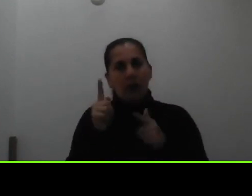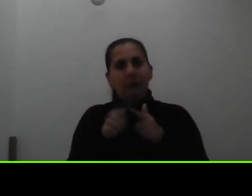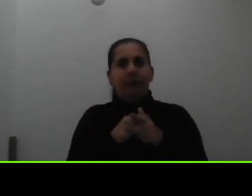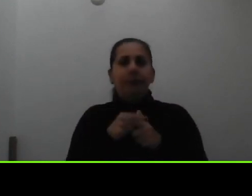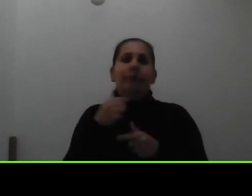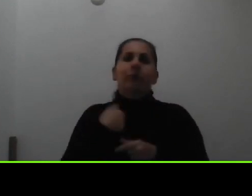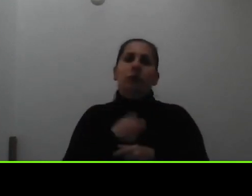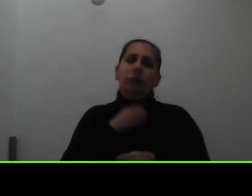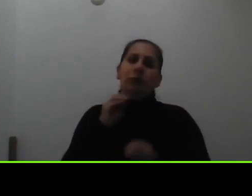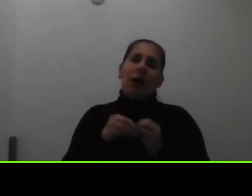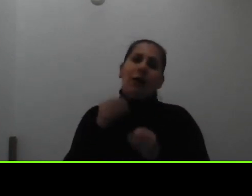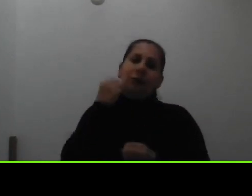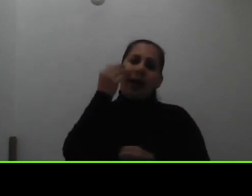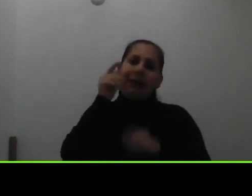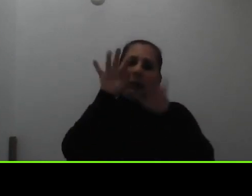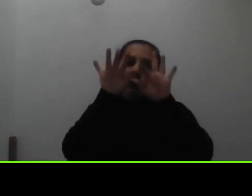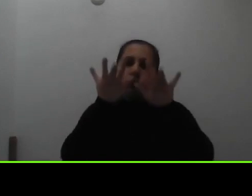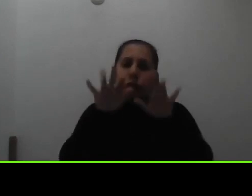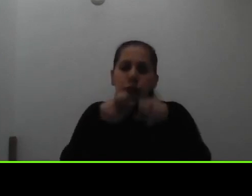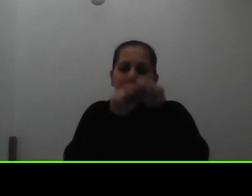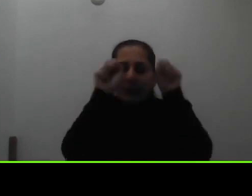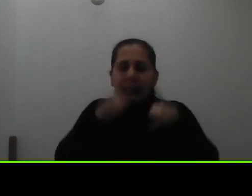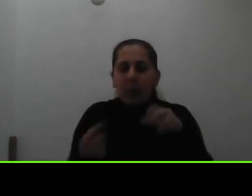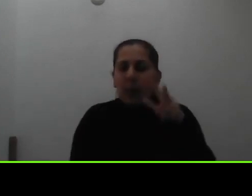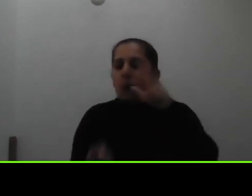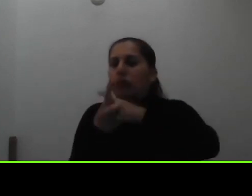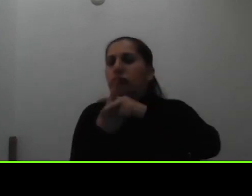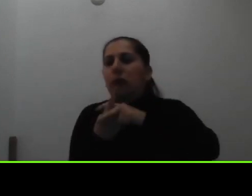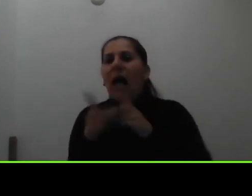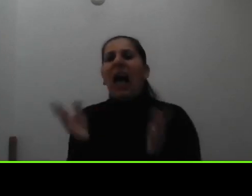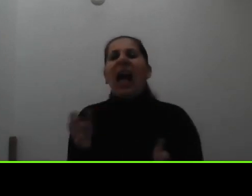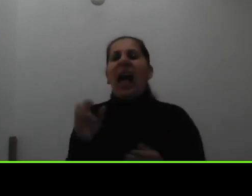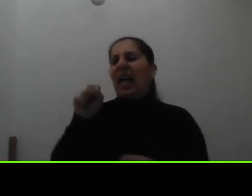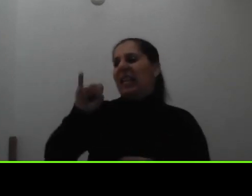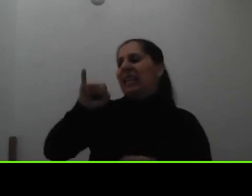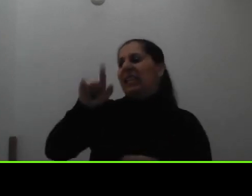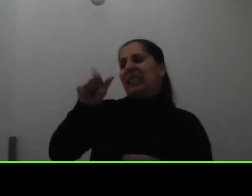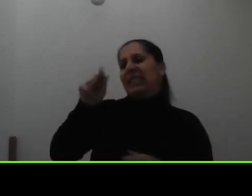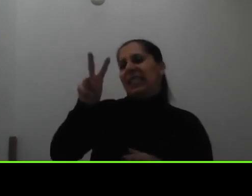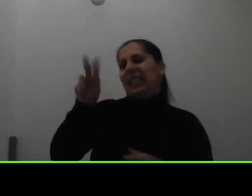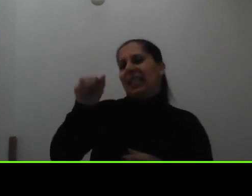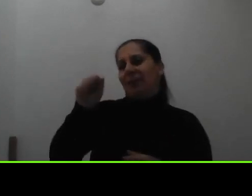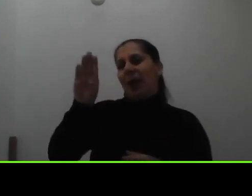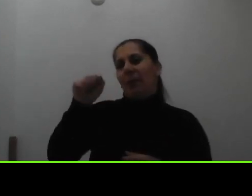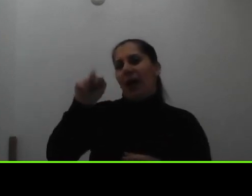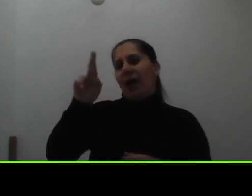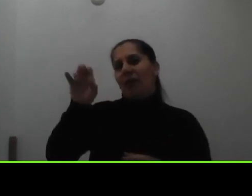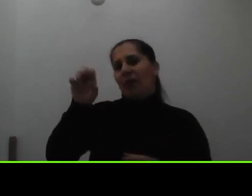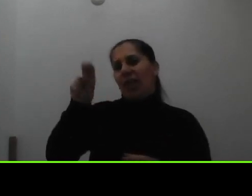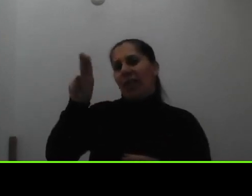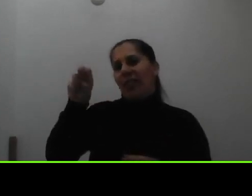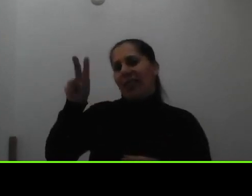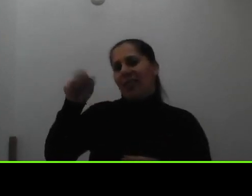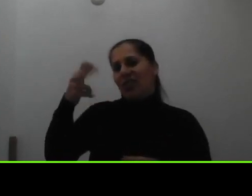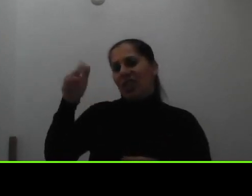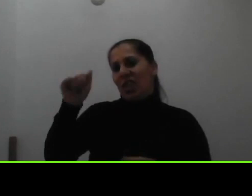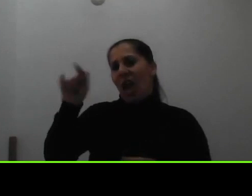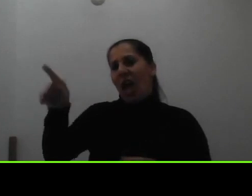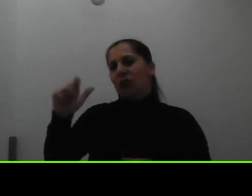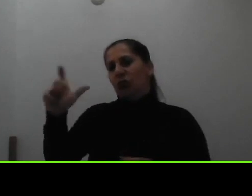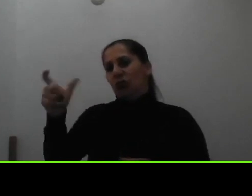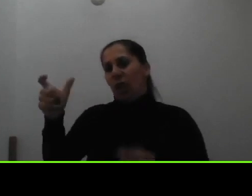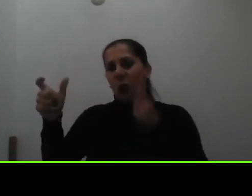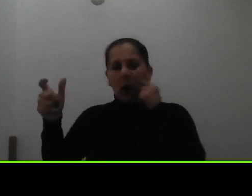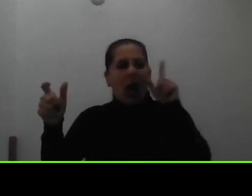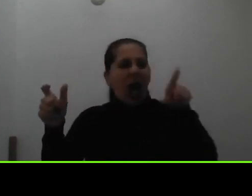nosotros de buscarlos a ustedes en el sistema y decir ah bueno Silvia Barrenechea me está escribiendo esa es su cédula consulto y ya veo